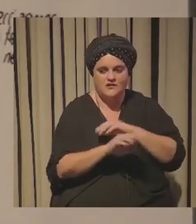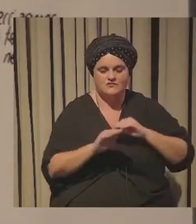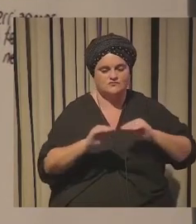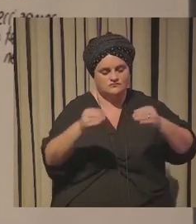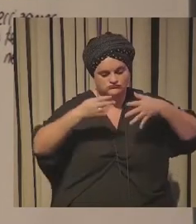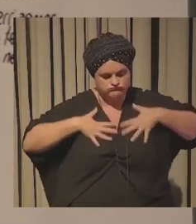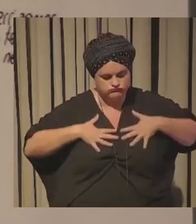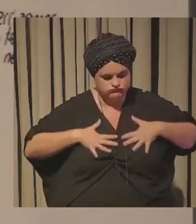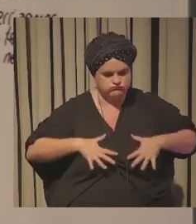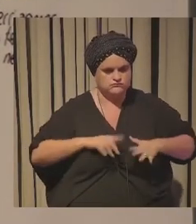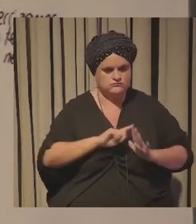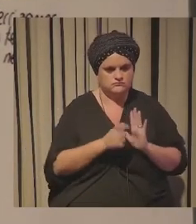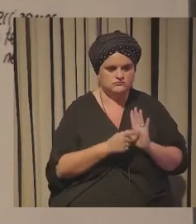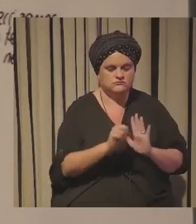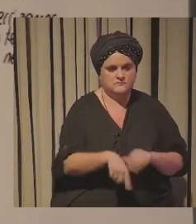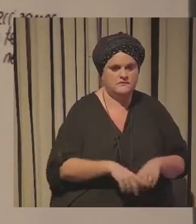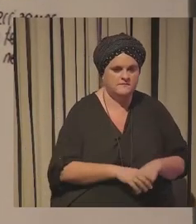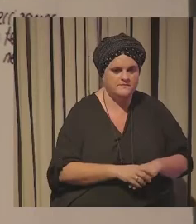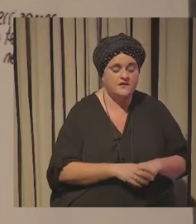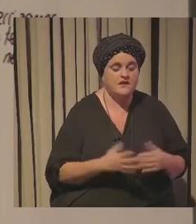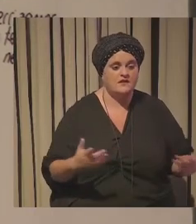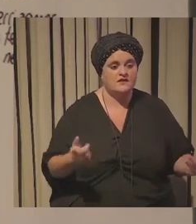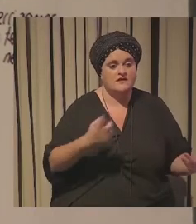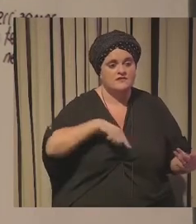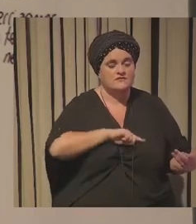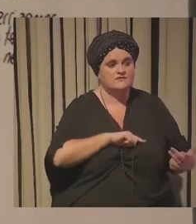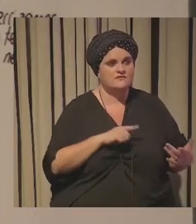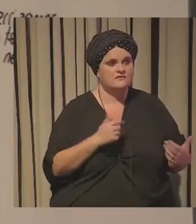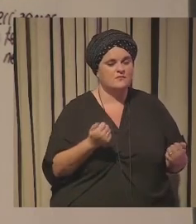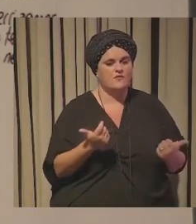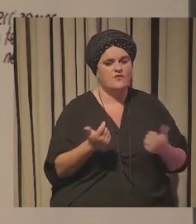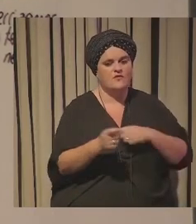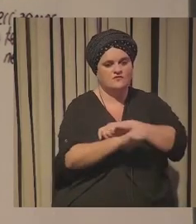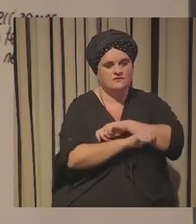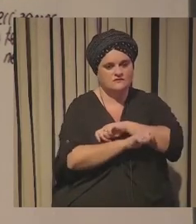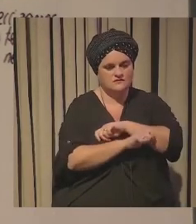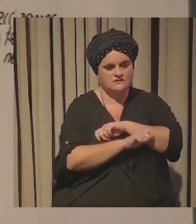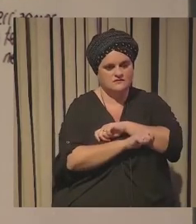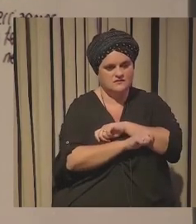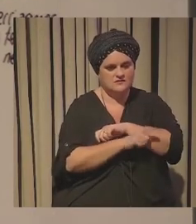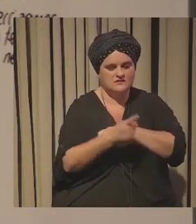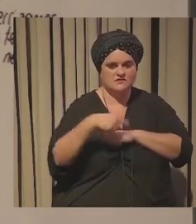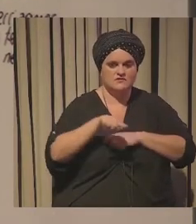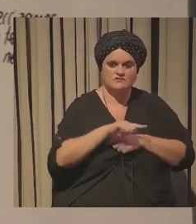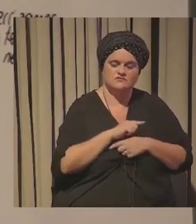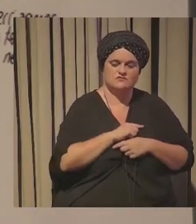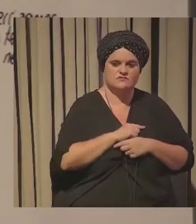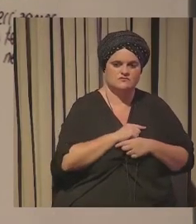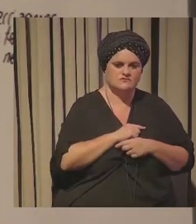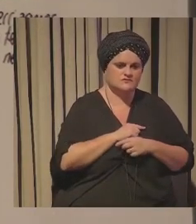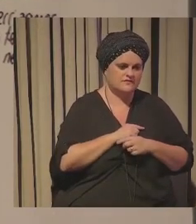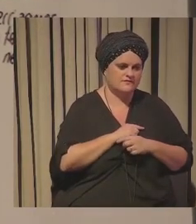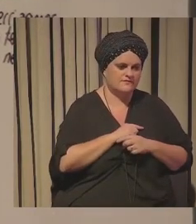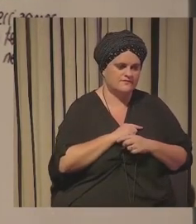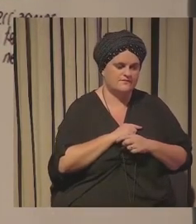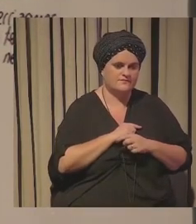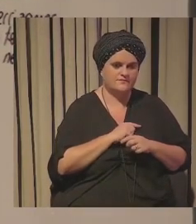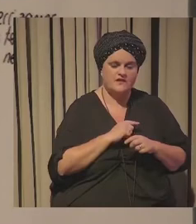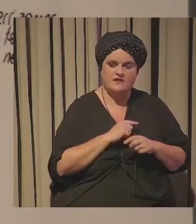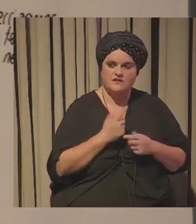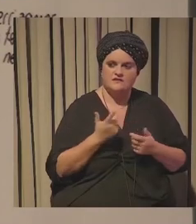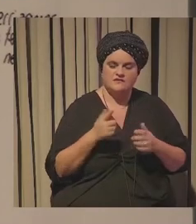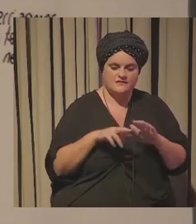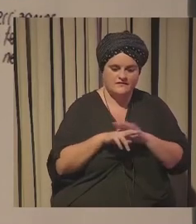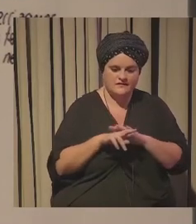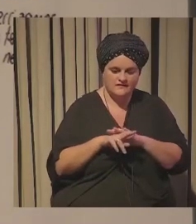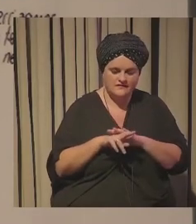nosotros hemos ido un poco con esa estrategia de nosotros dotarnos de esas cajas de herramientas